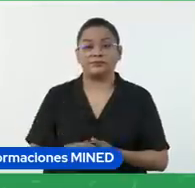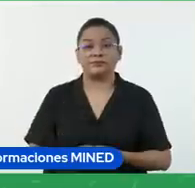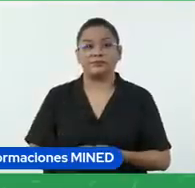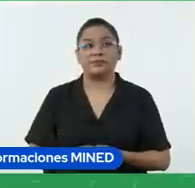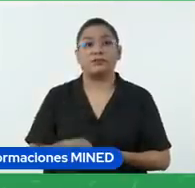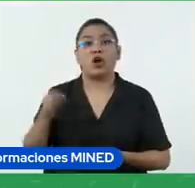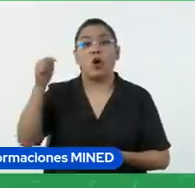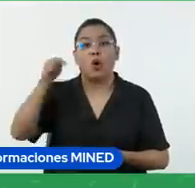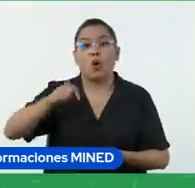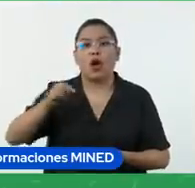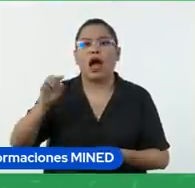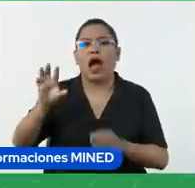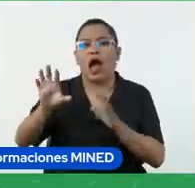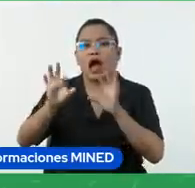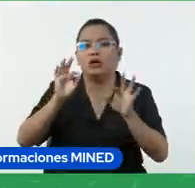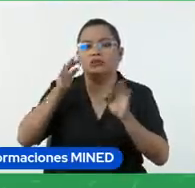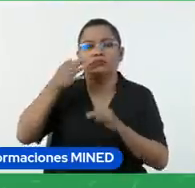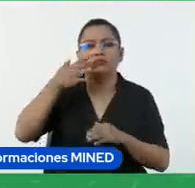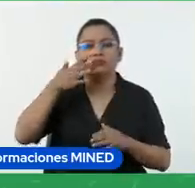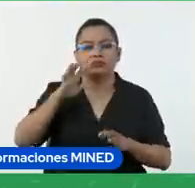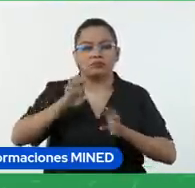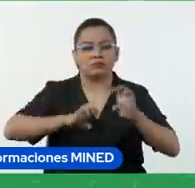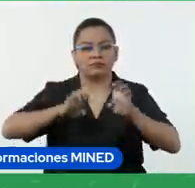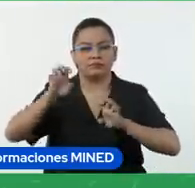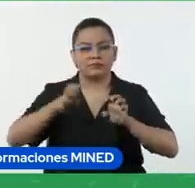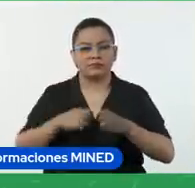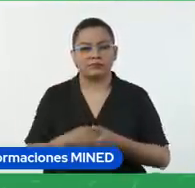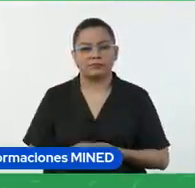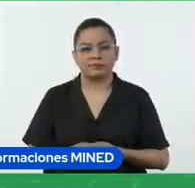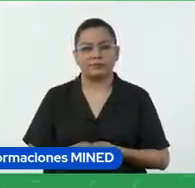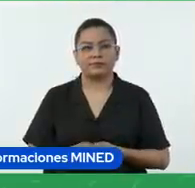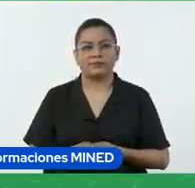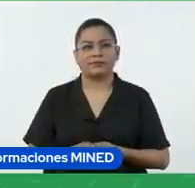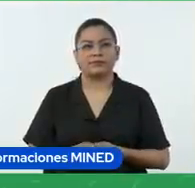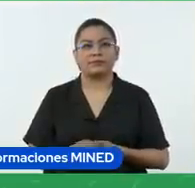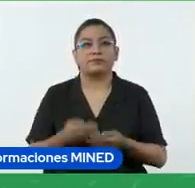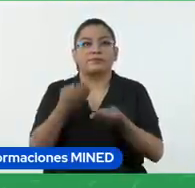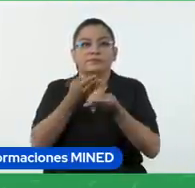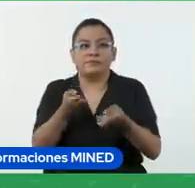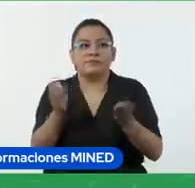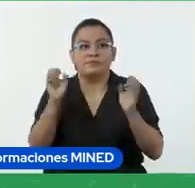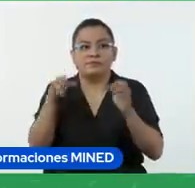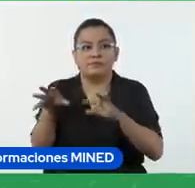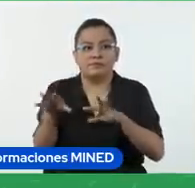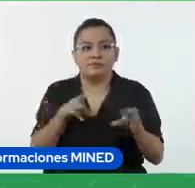podamos ver algunos ejemplos de evaluación, y las herramientas en que se puede realizar.